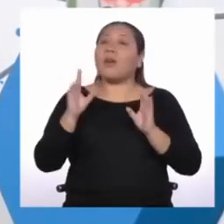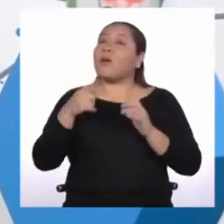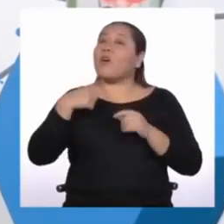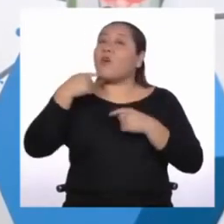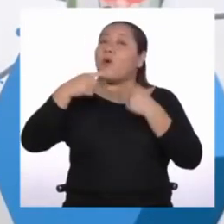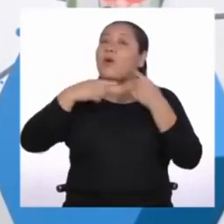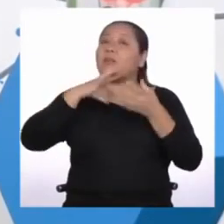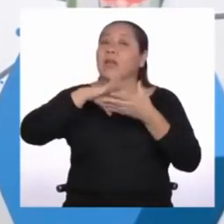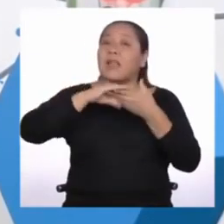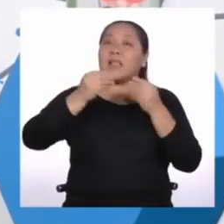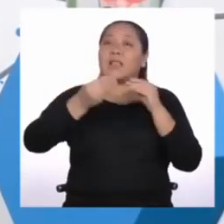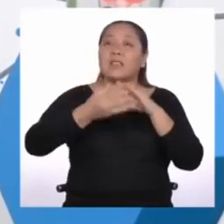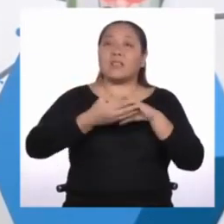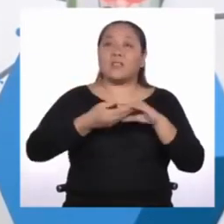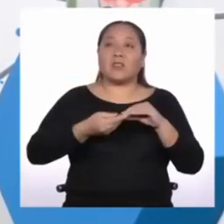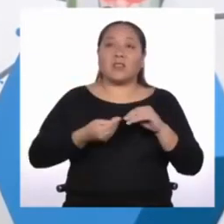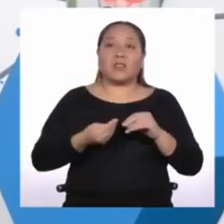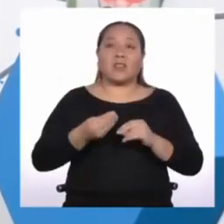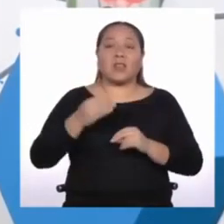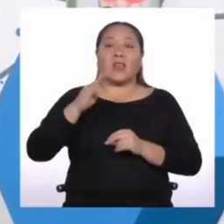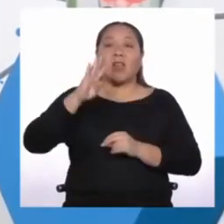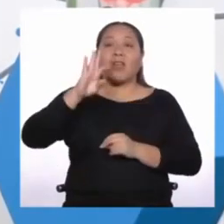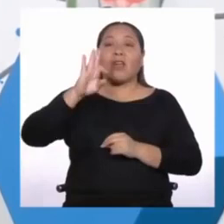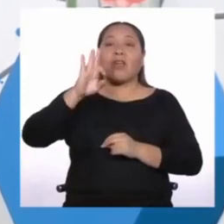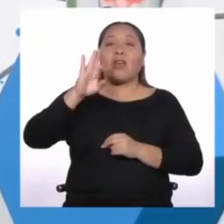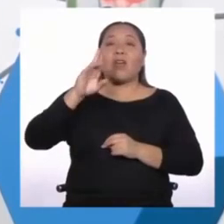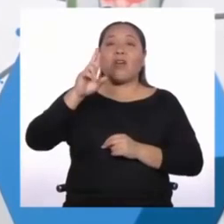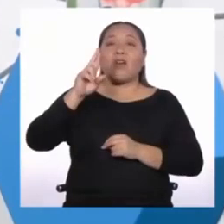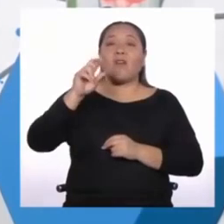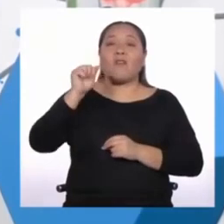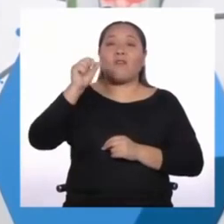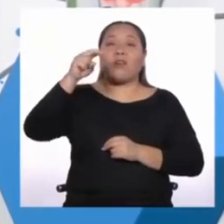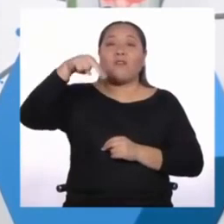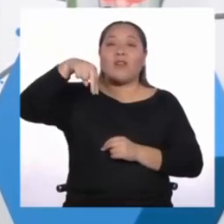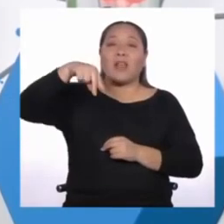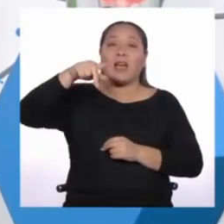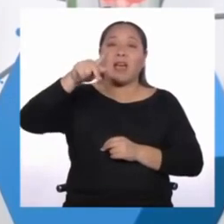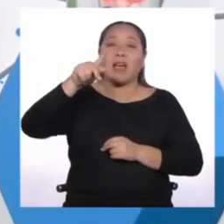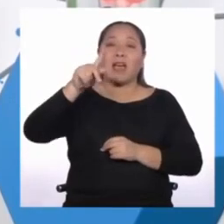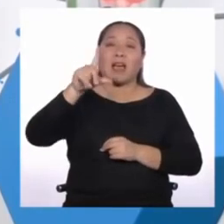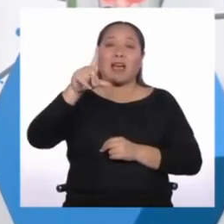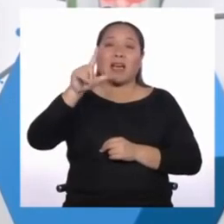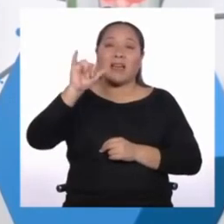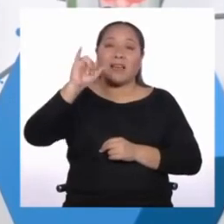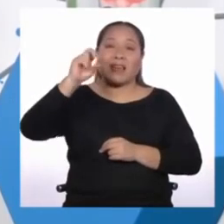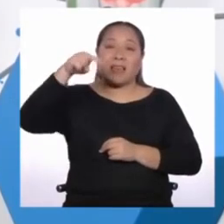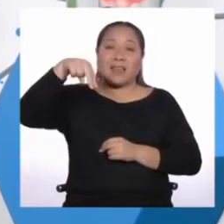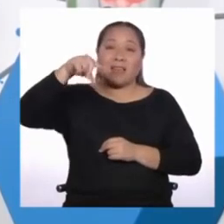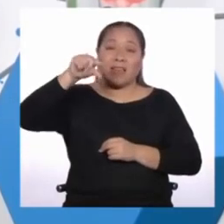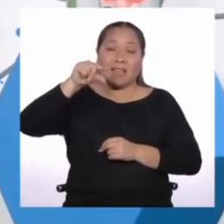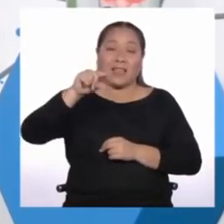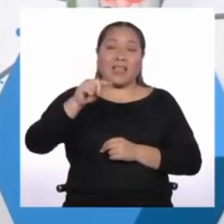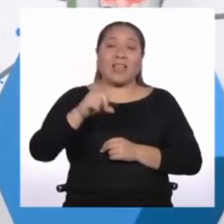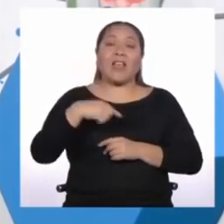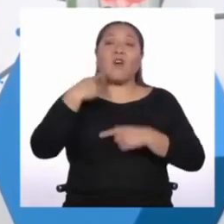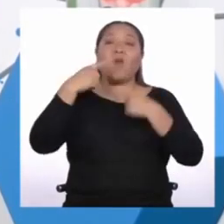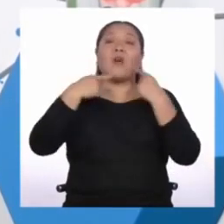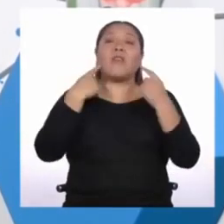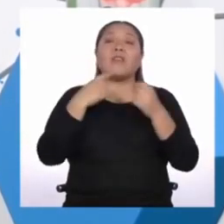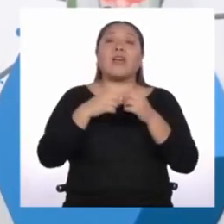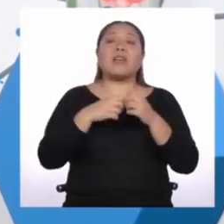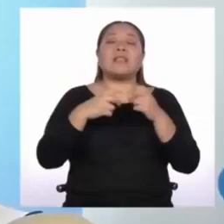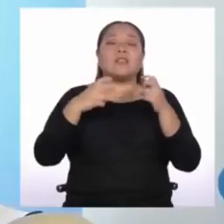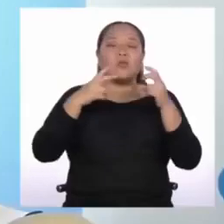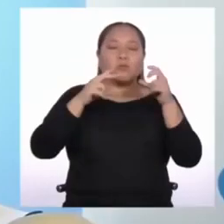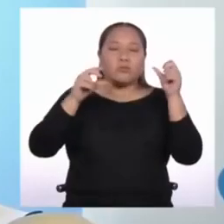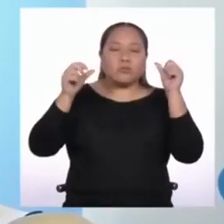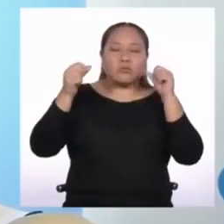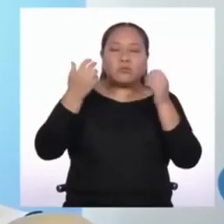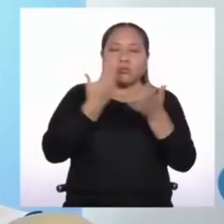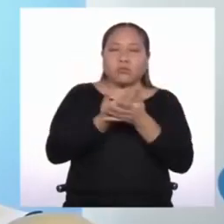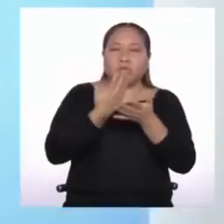de Benjamin Franklin y el experimento de la cometa? ¿Te parece, Delta? Por supuesto. Vamos.